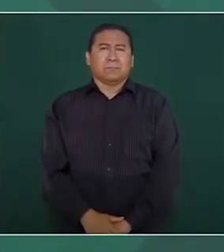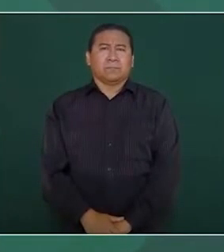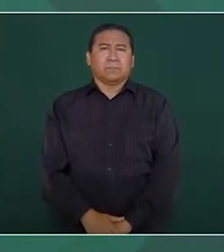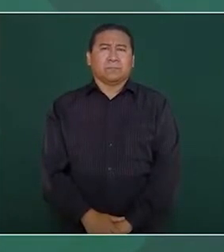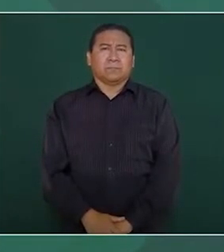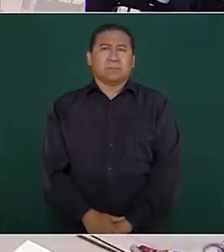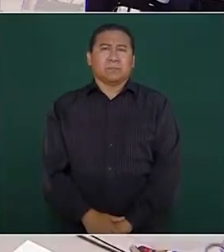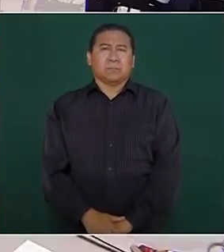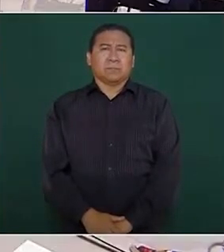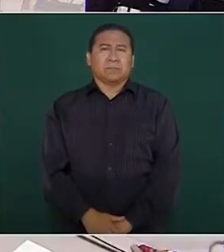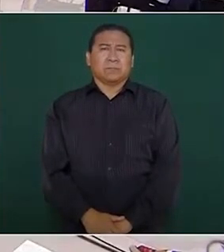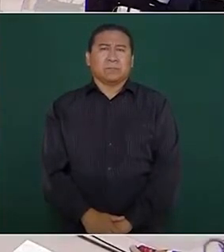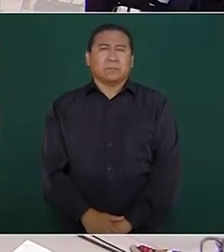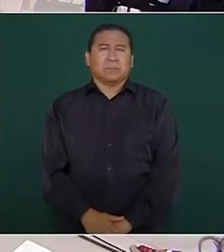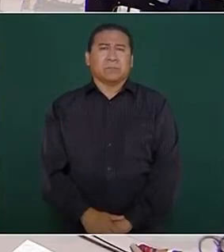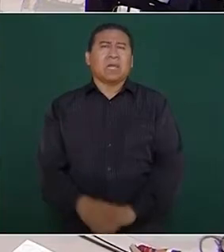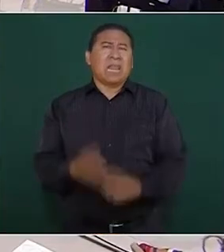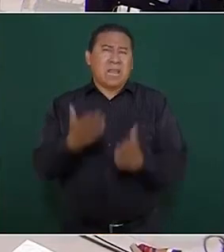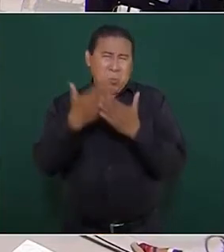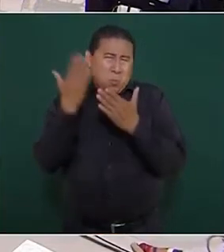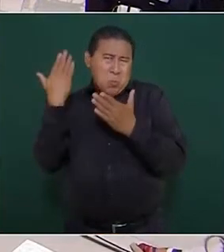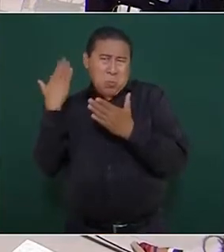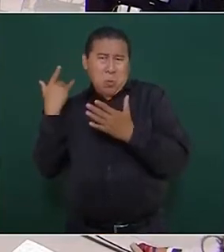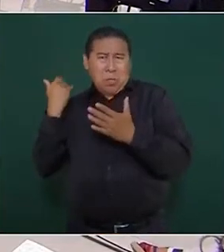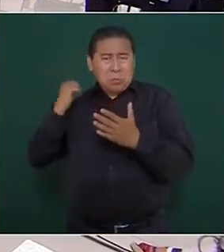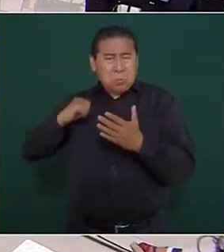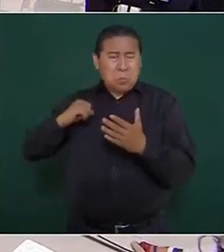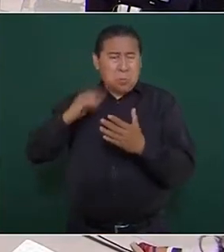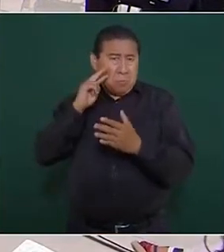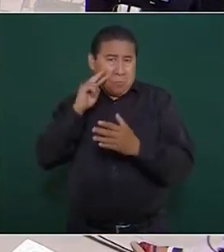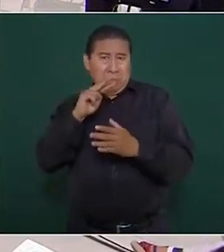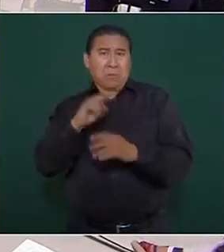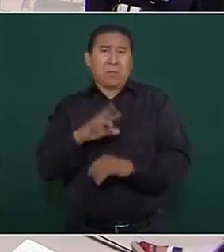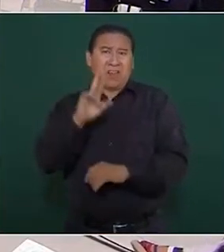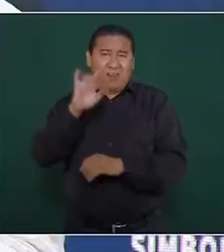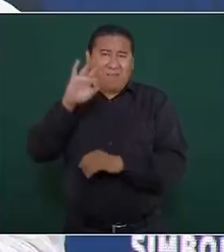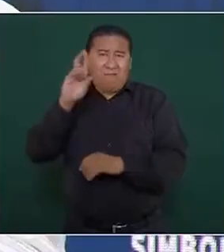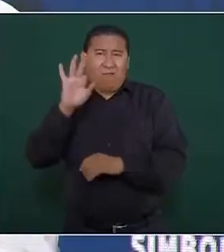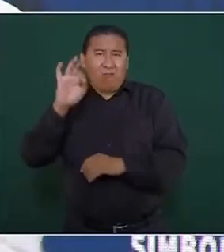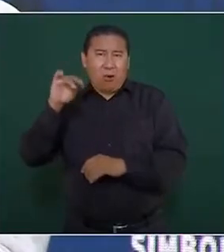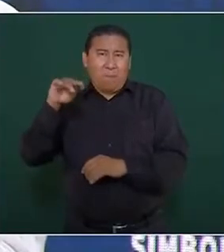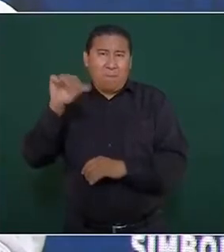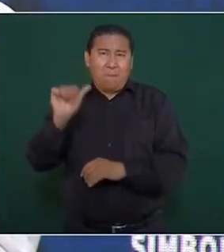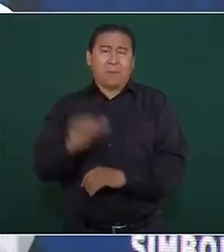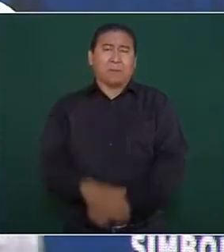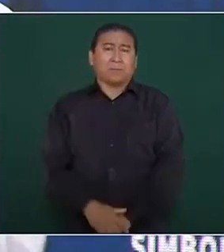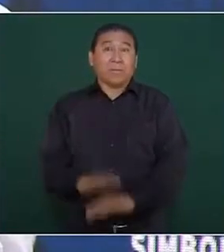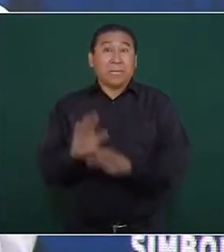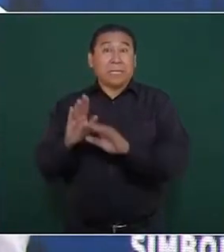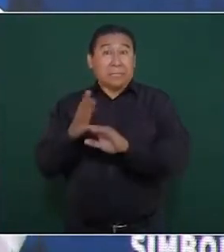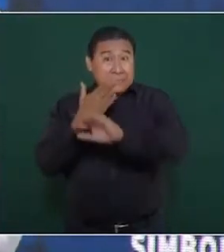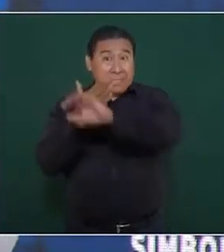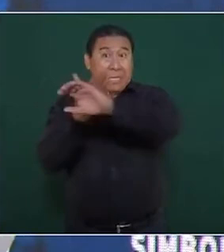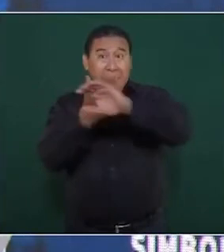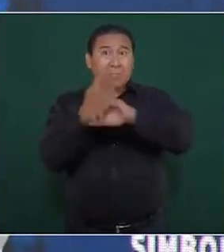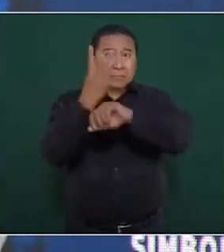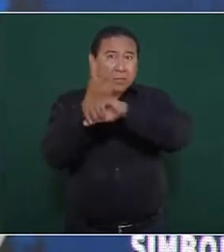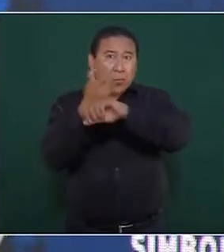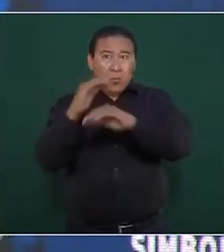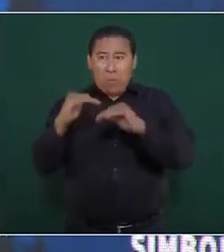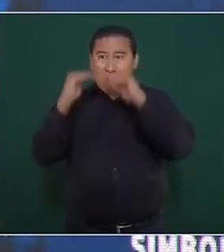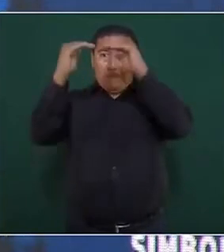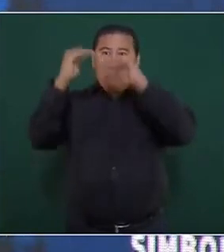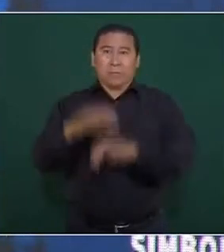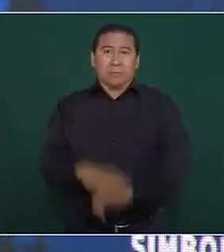si se van a la hemeroteca, ahí van a encontrar la Reforma, en contra de los segundos pisos,